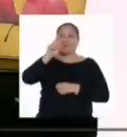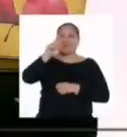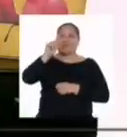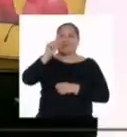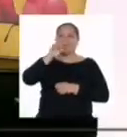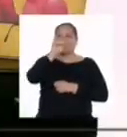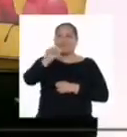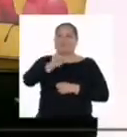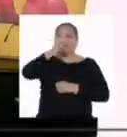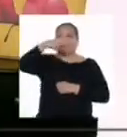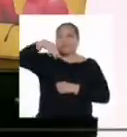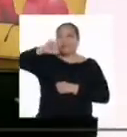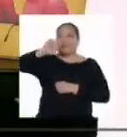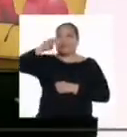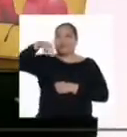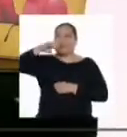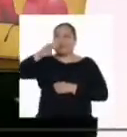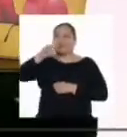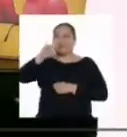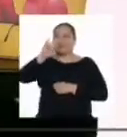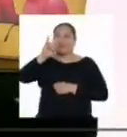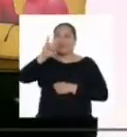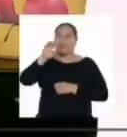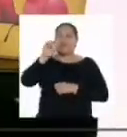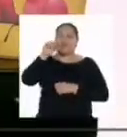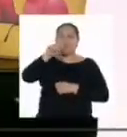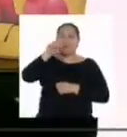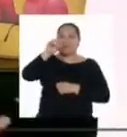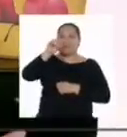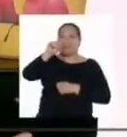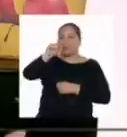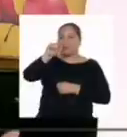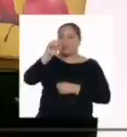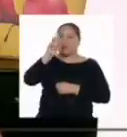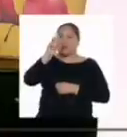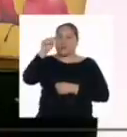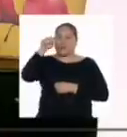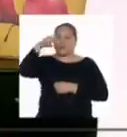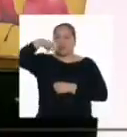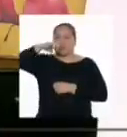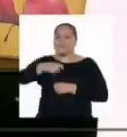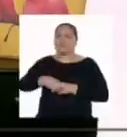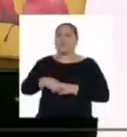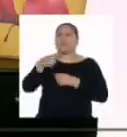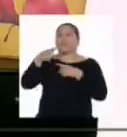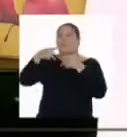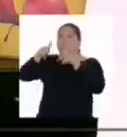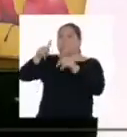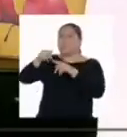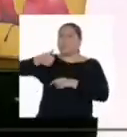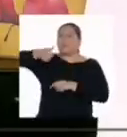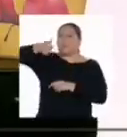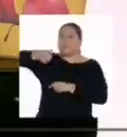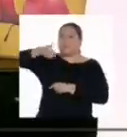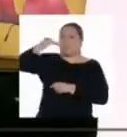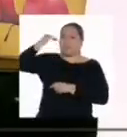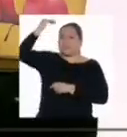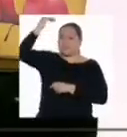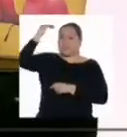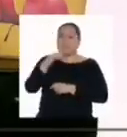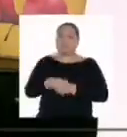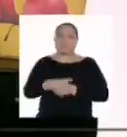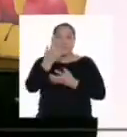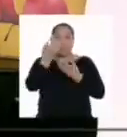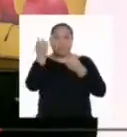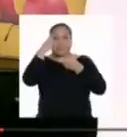.arroba.minedu.gov.pe Con la autorización de un adulto, claro. Recuerden que si quieren participar del